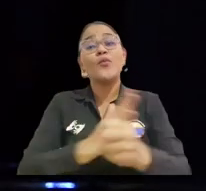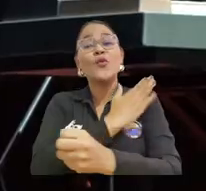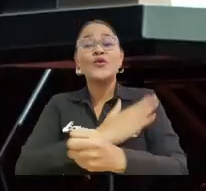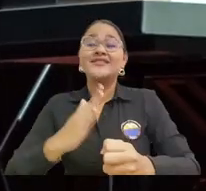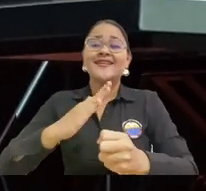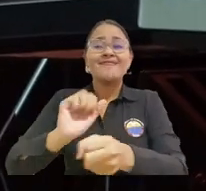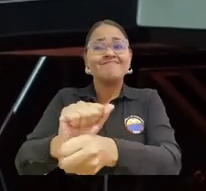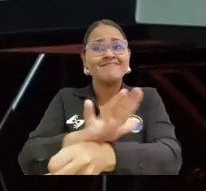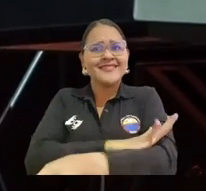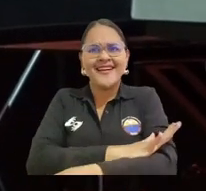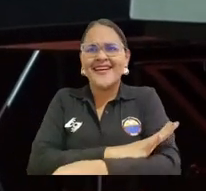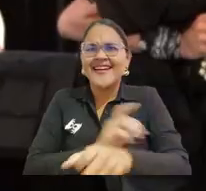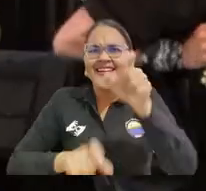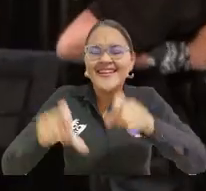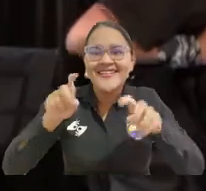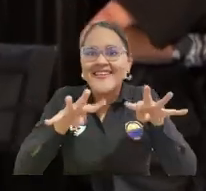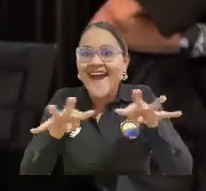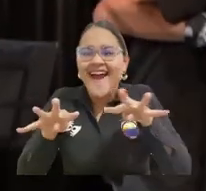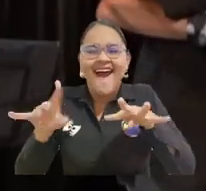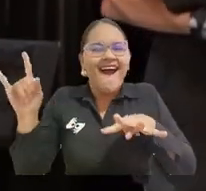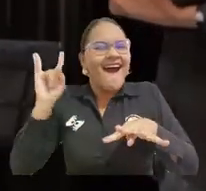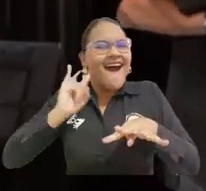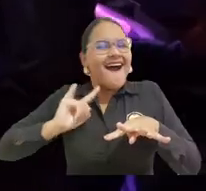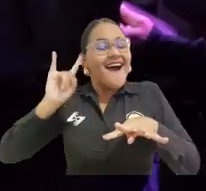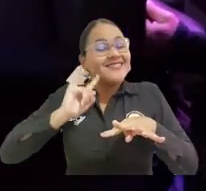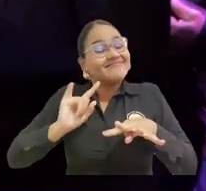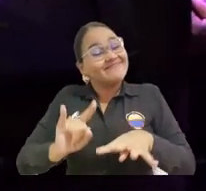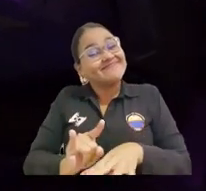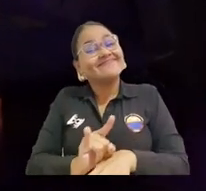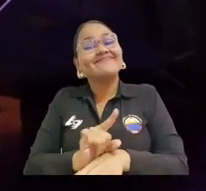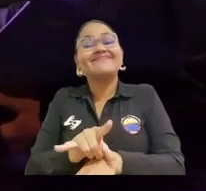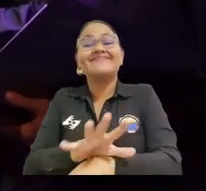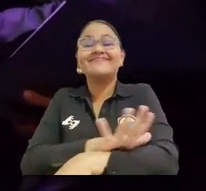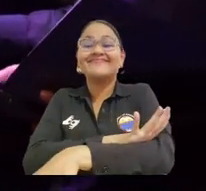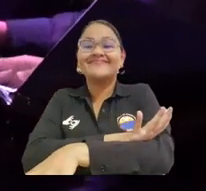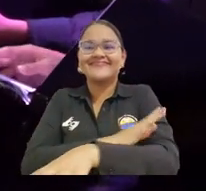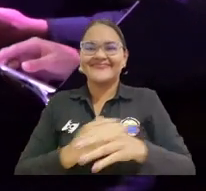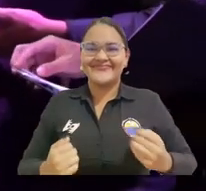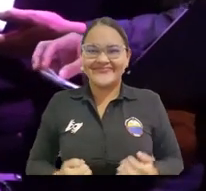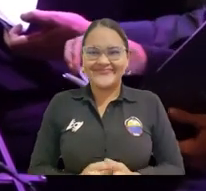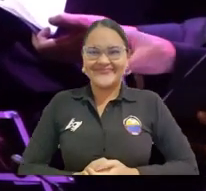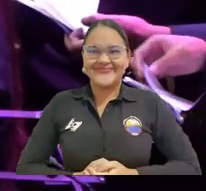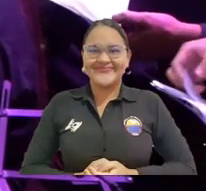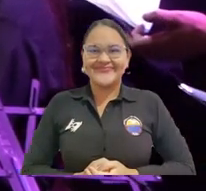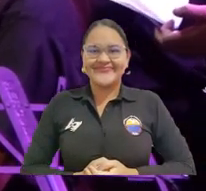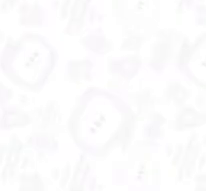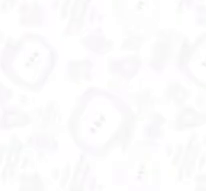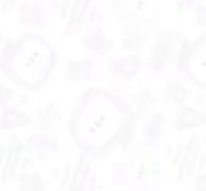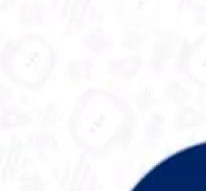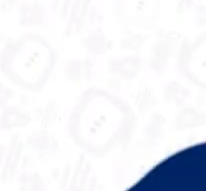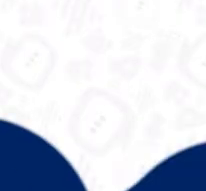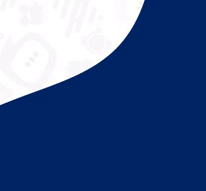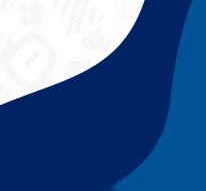Magdalena, quienes bajo el eslogan La Música, un collage de emociones, deleitaron a los asistentes.